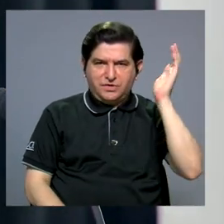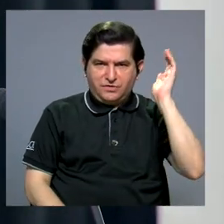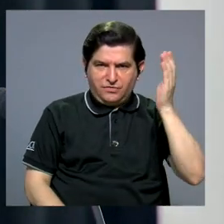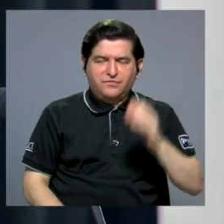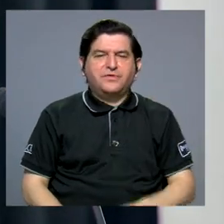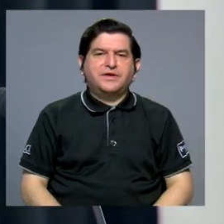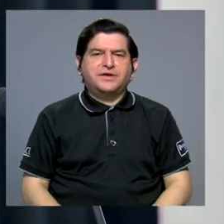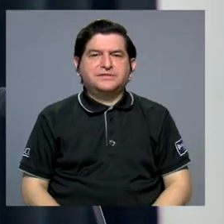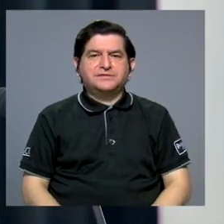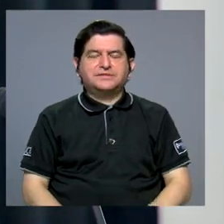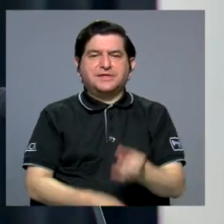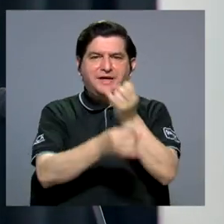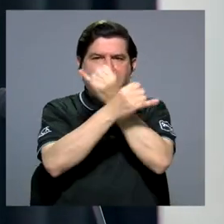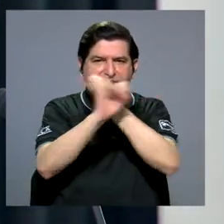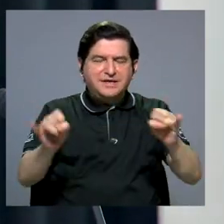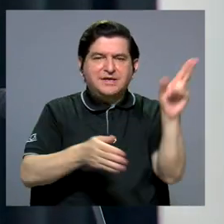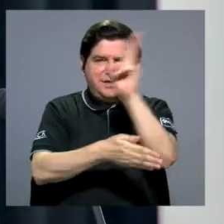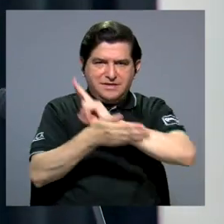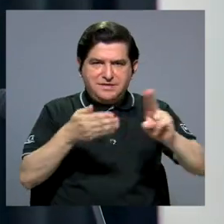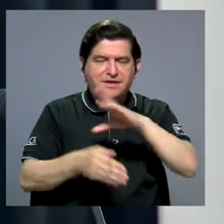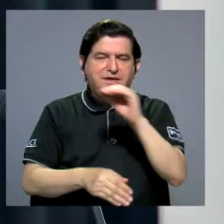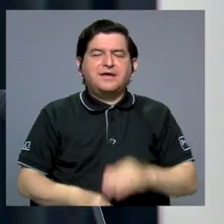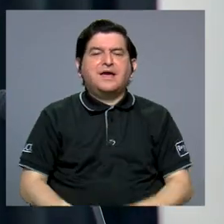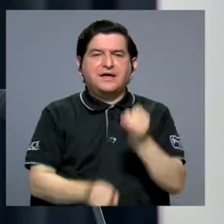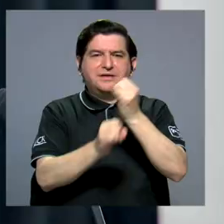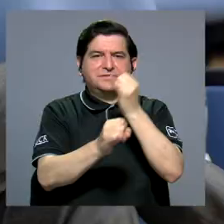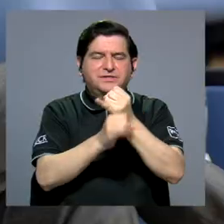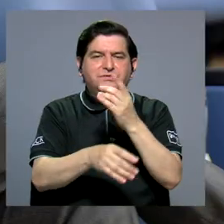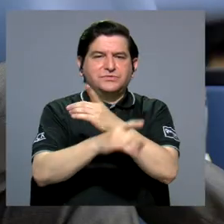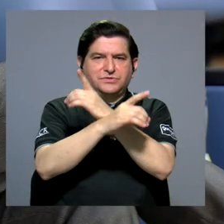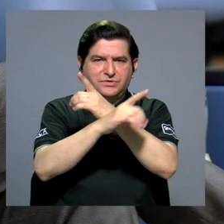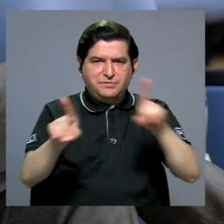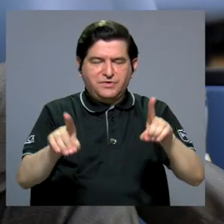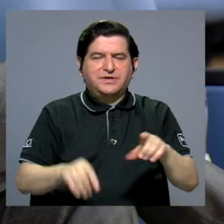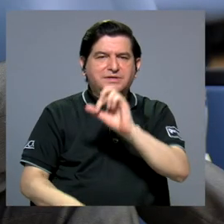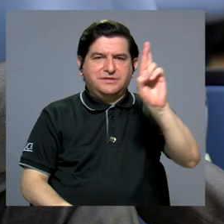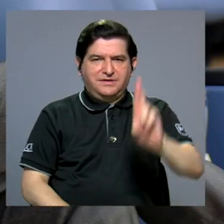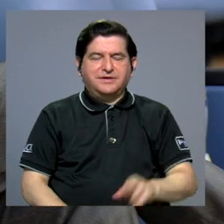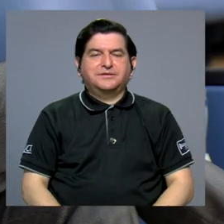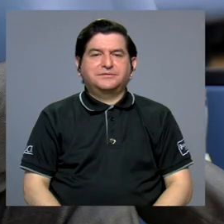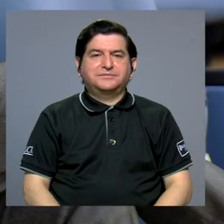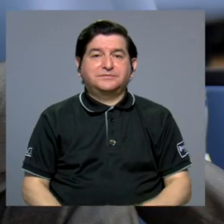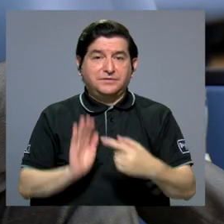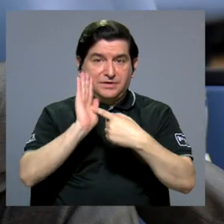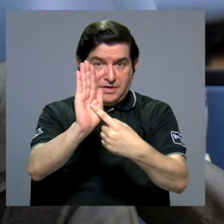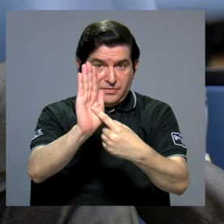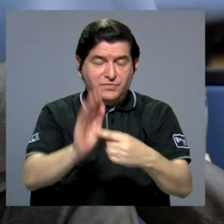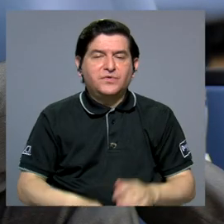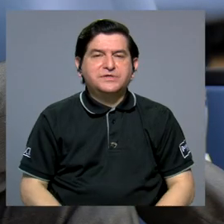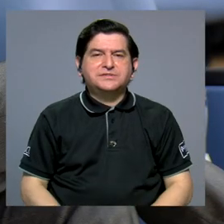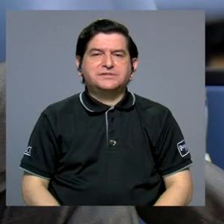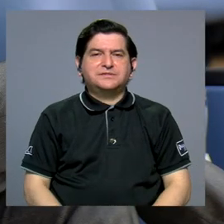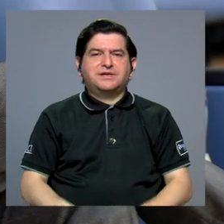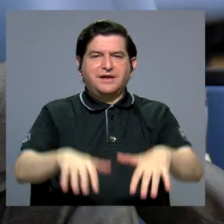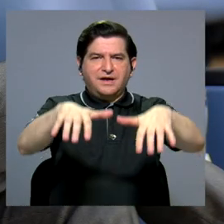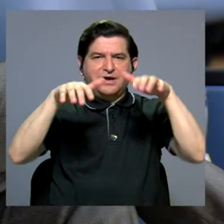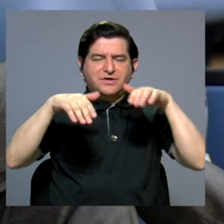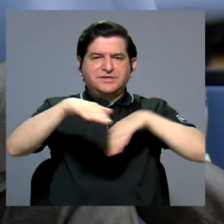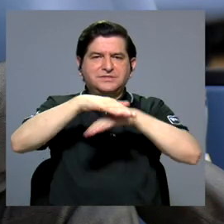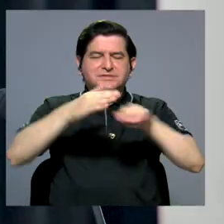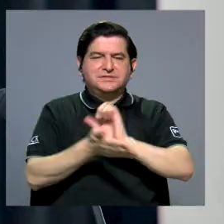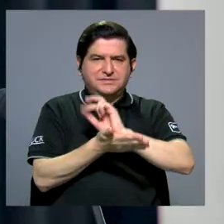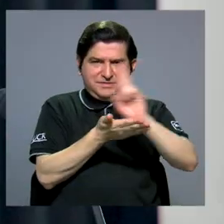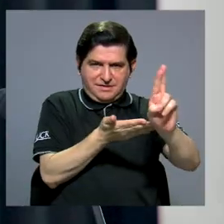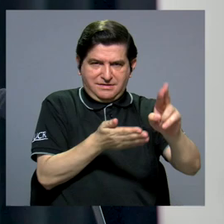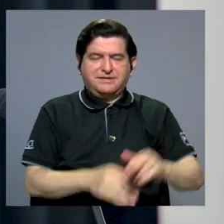sesión del ciclo de conferencias sobre autonomía universitaria e institucionalidad. La presentación tuvo lugar en el